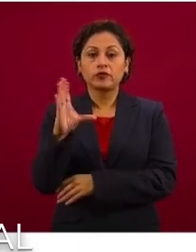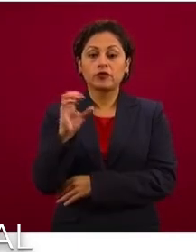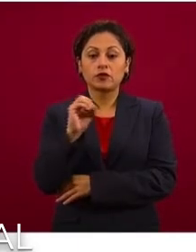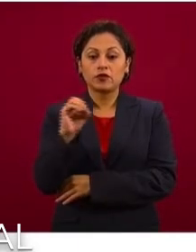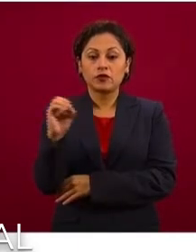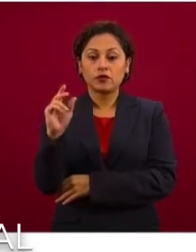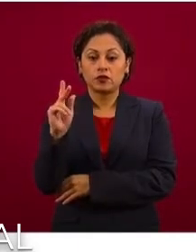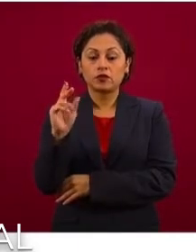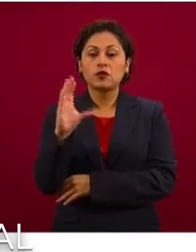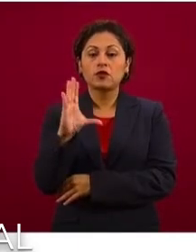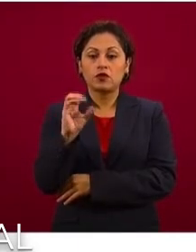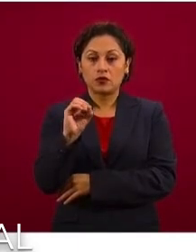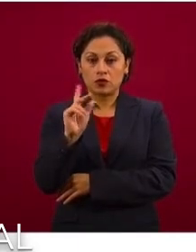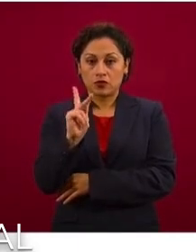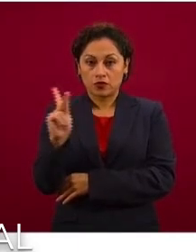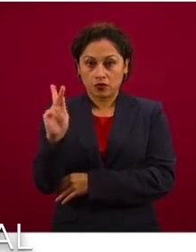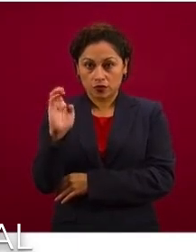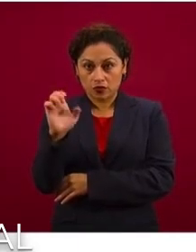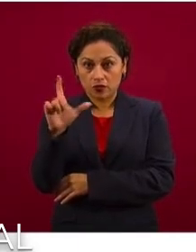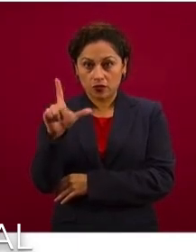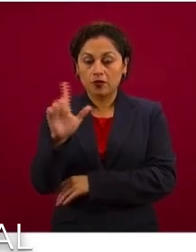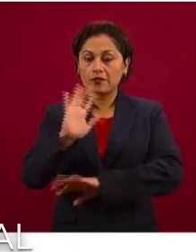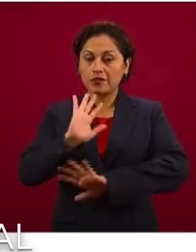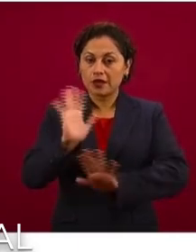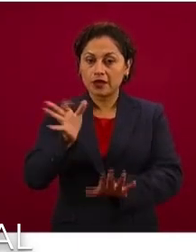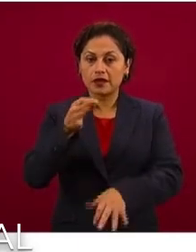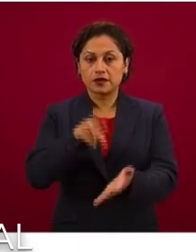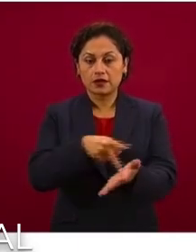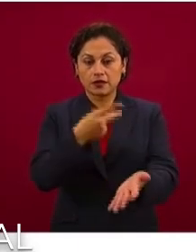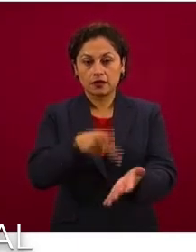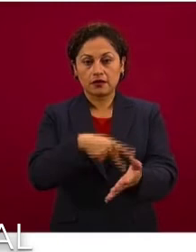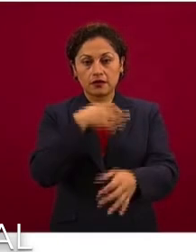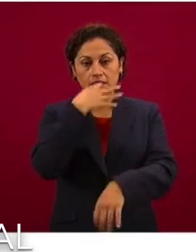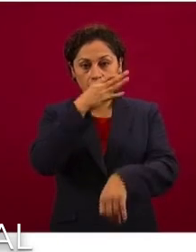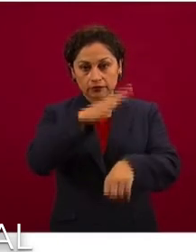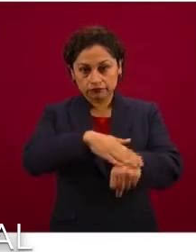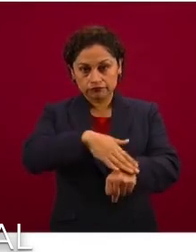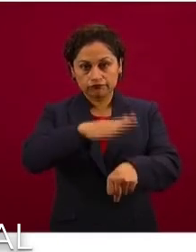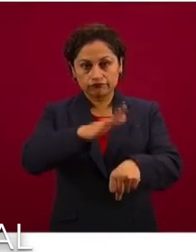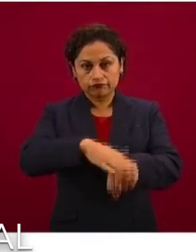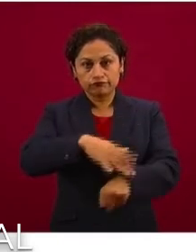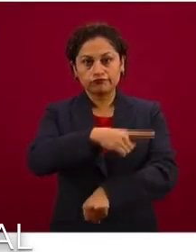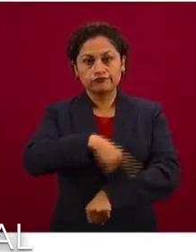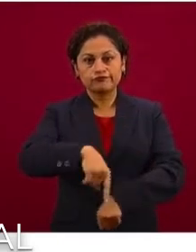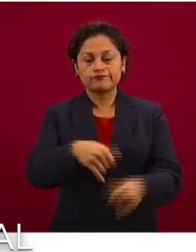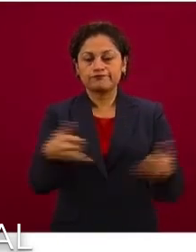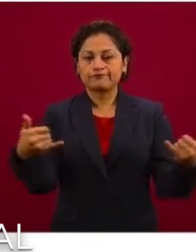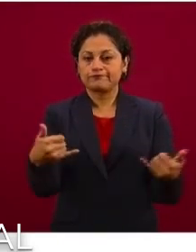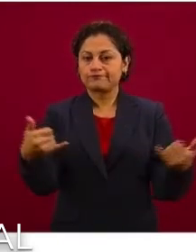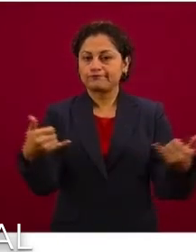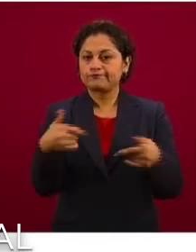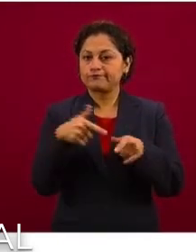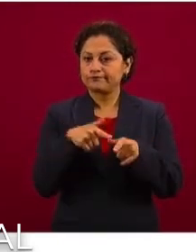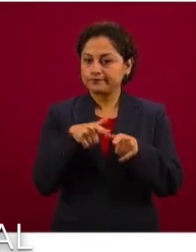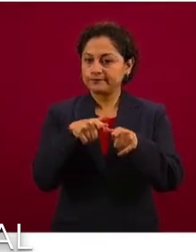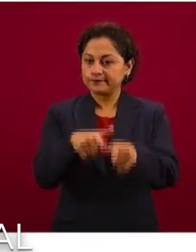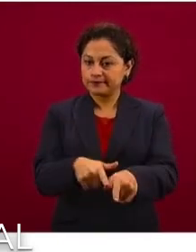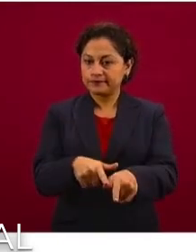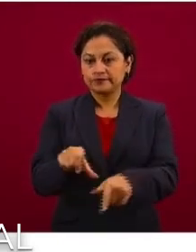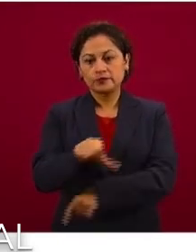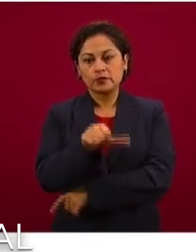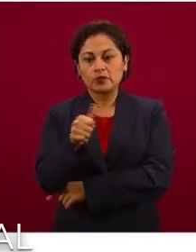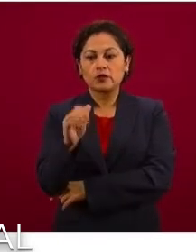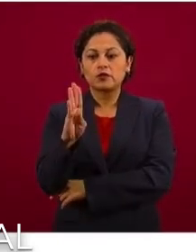también ha sido exhortada e insiste, digamos, en el no cumplimiento. Y el caso de Bolim,